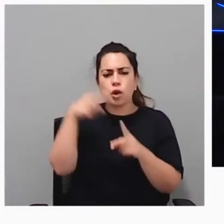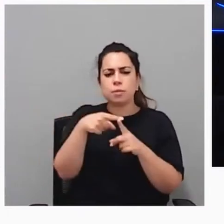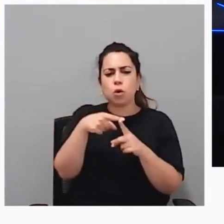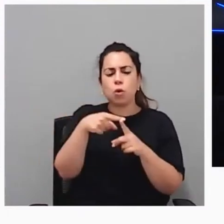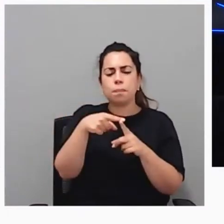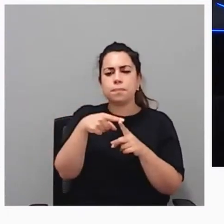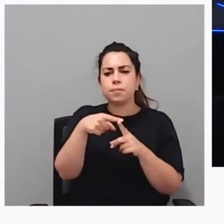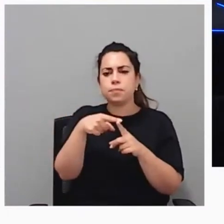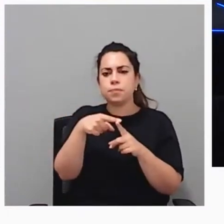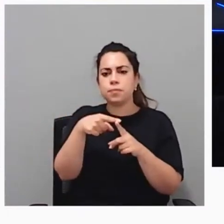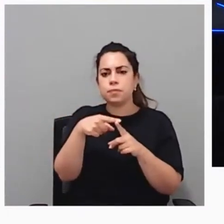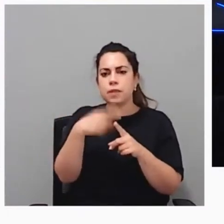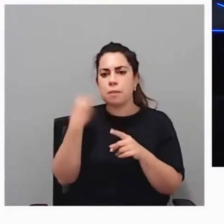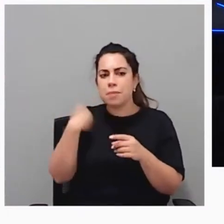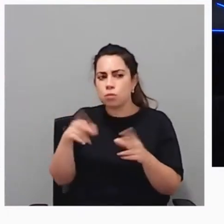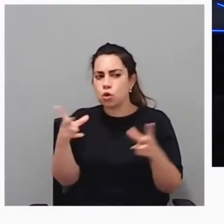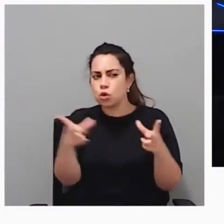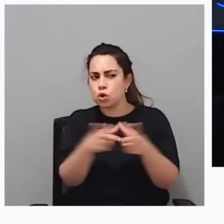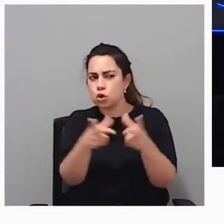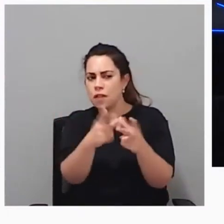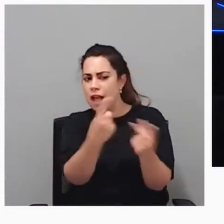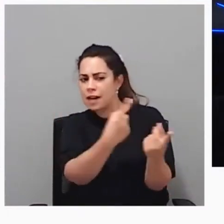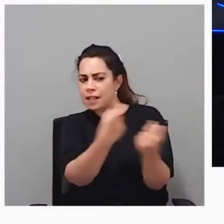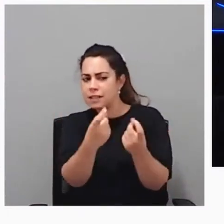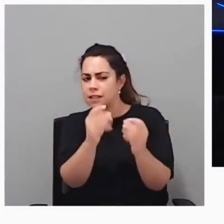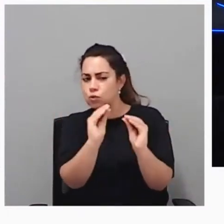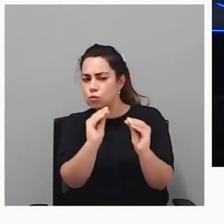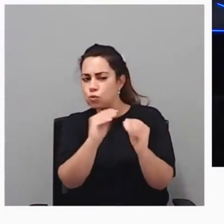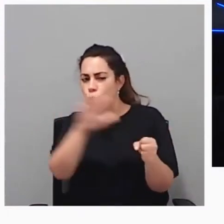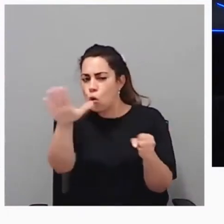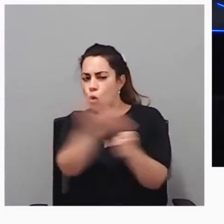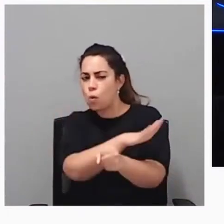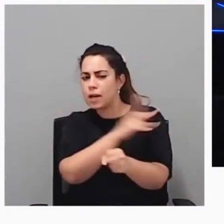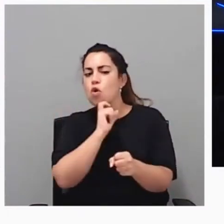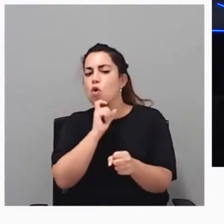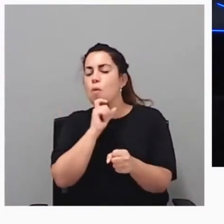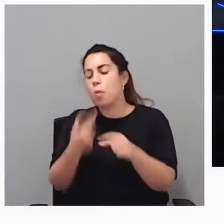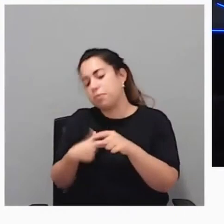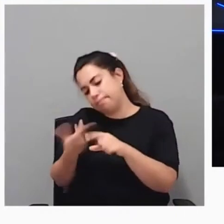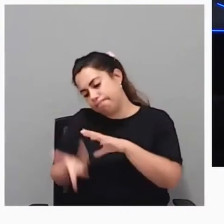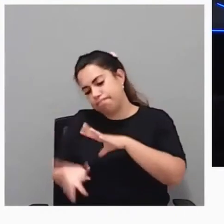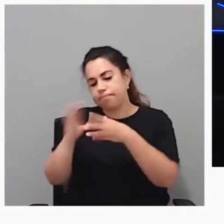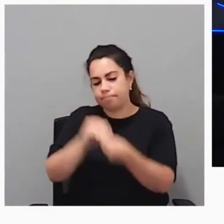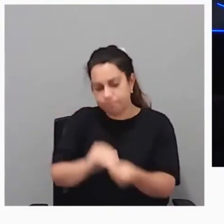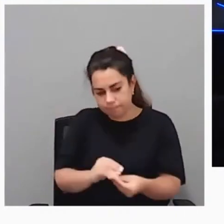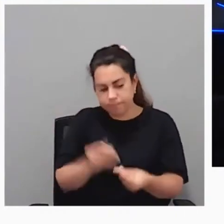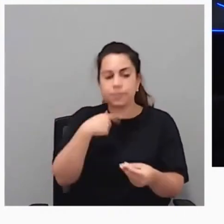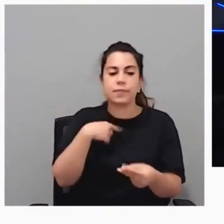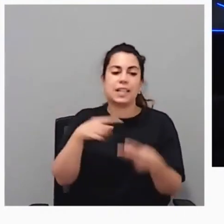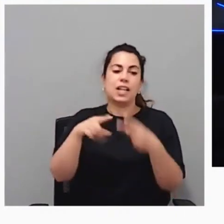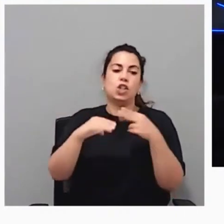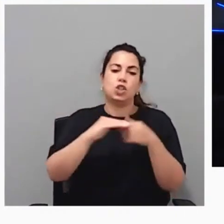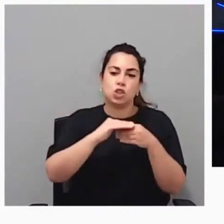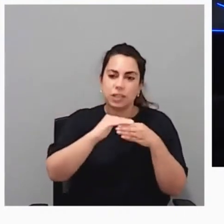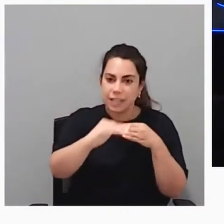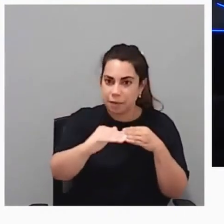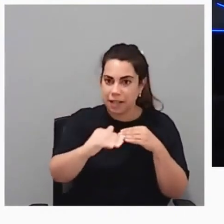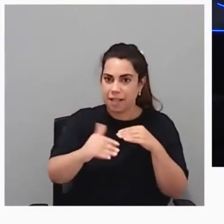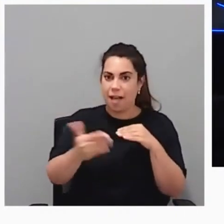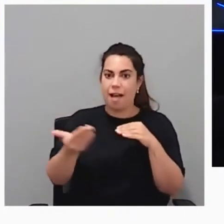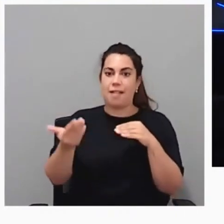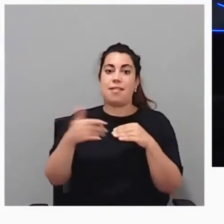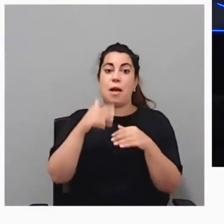necesidades que queremos atender. Desde la solidaridad, la conciencia, la sostenibilidad, estipulando también la